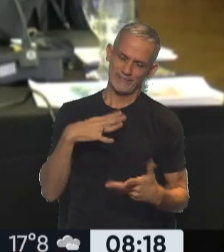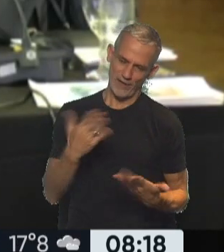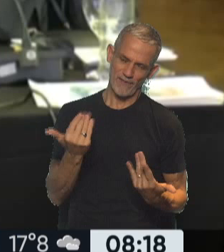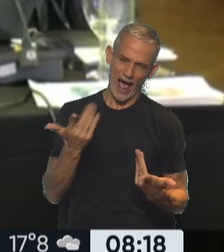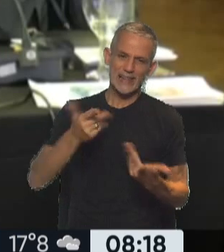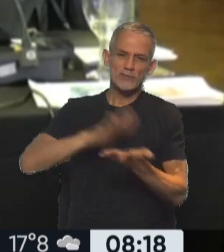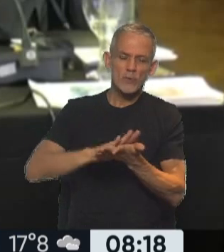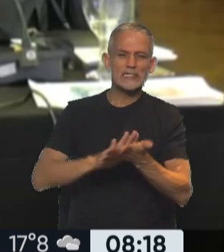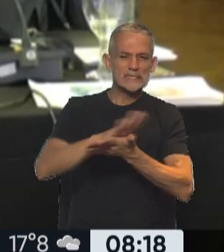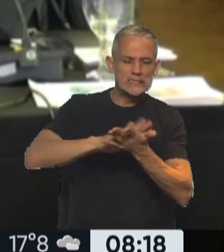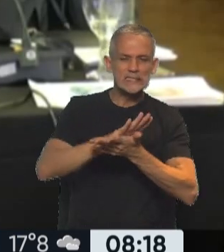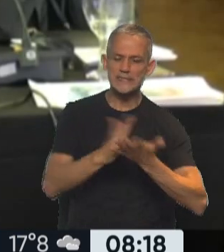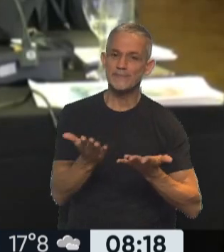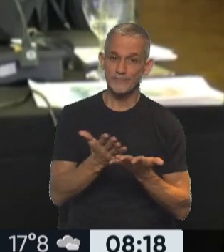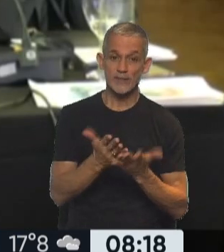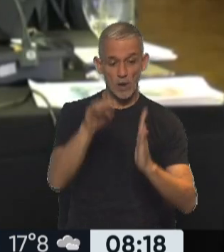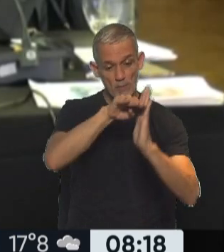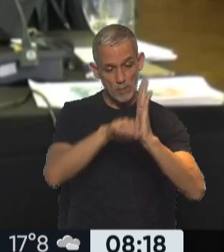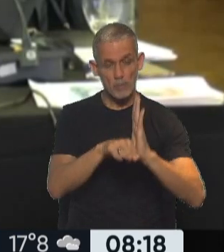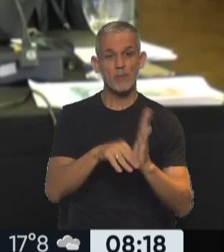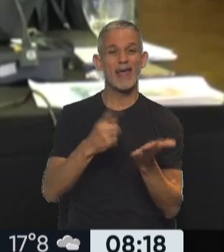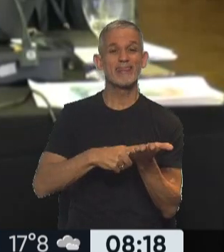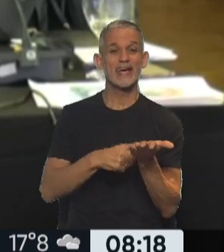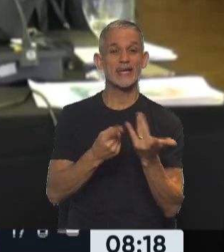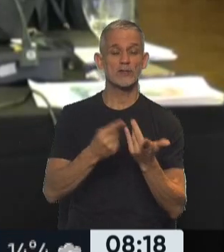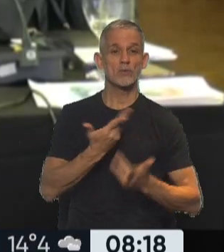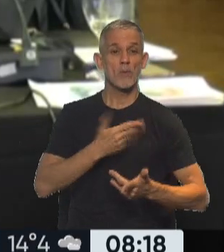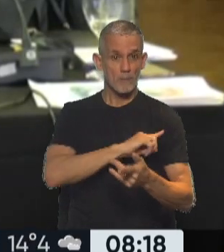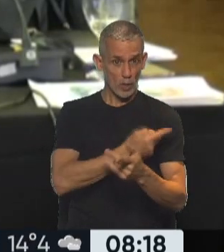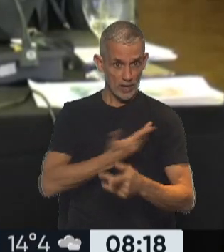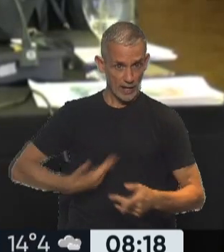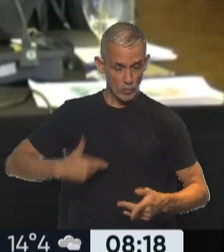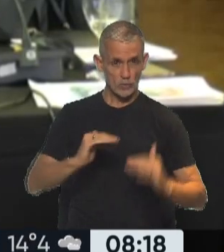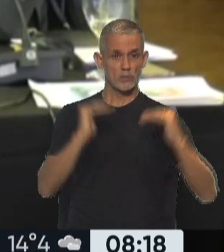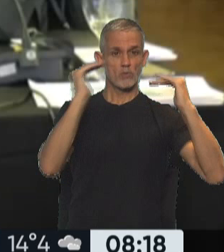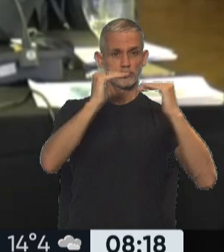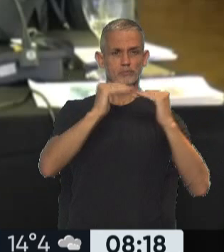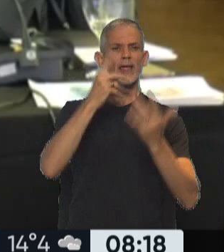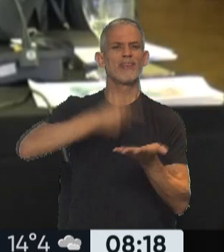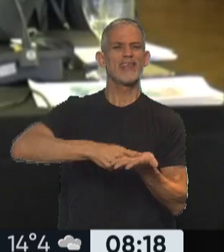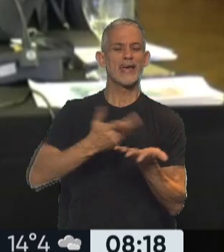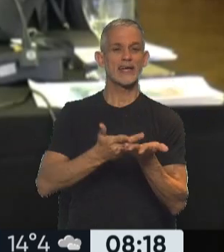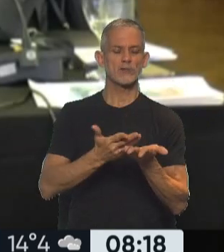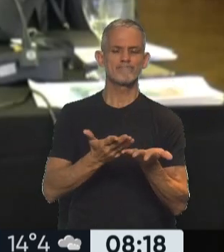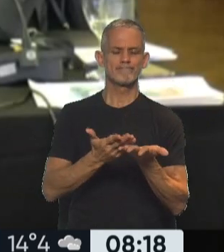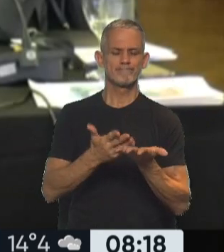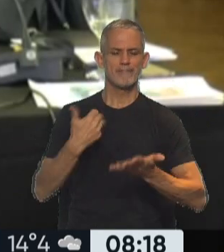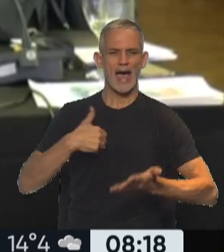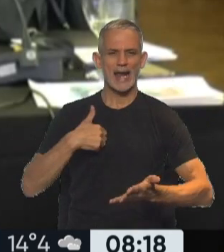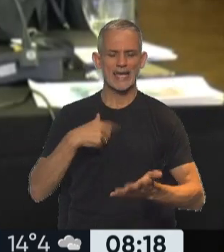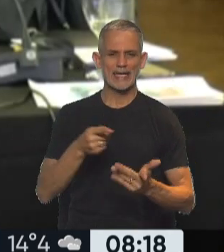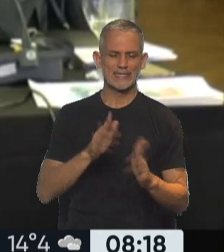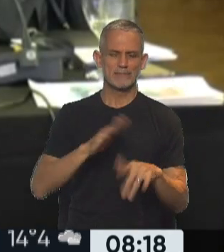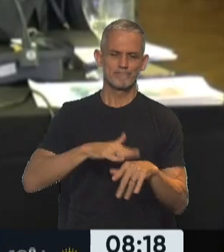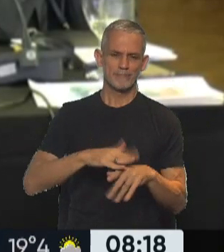reparación integral, planteó desde el más alto nivel del Poder Ejecutivo la posición de la República Argentina en este